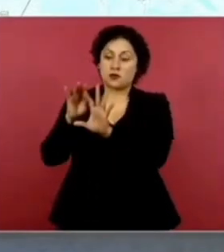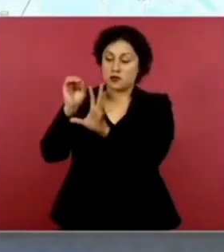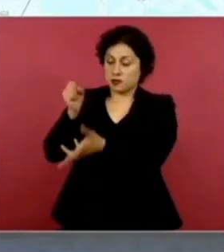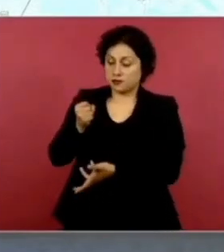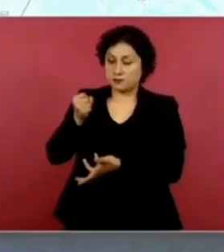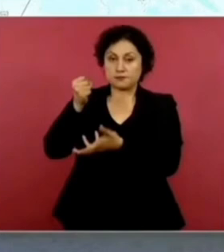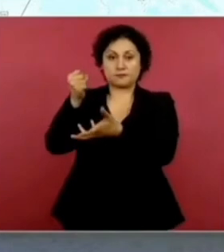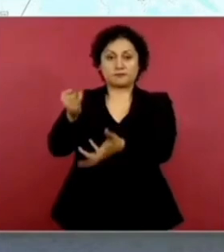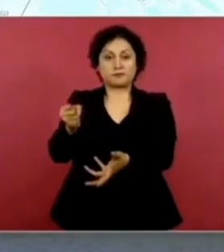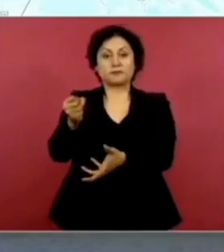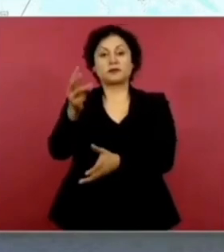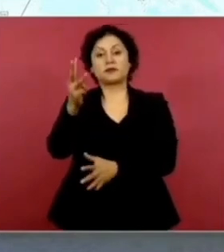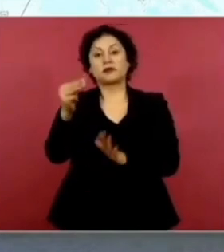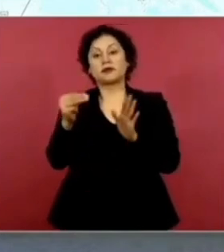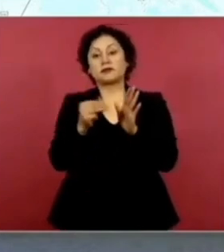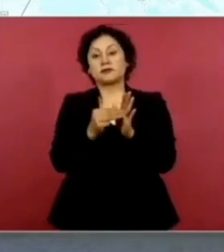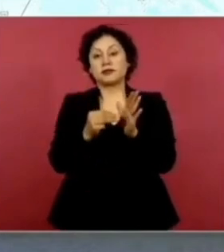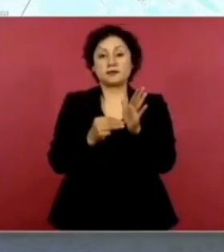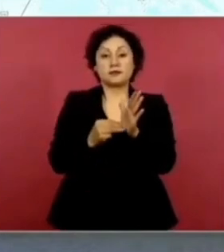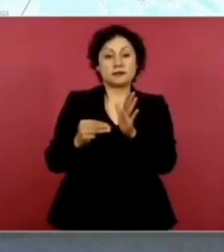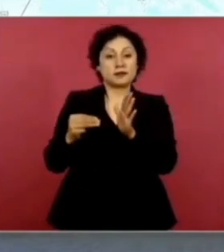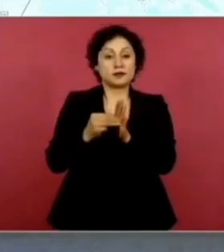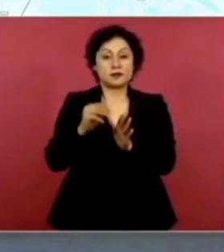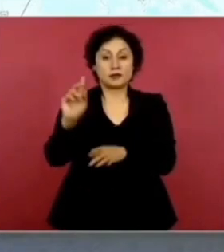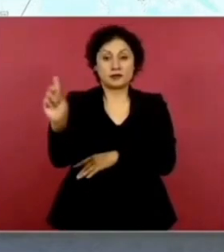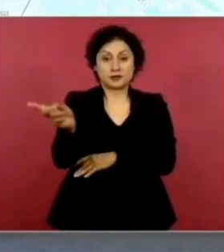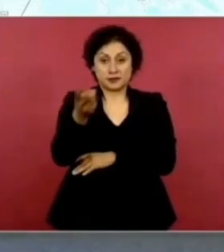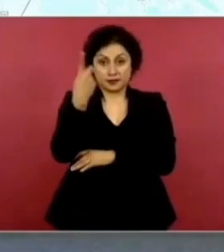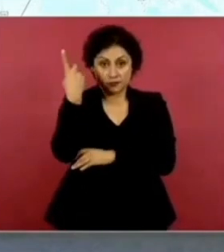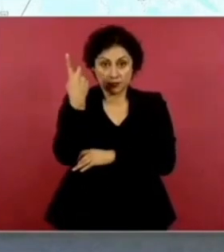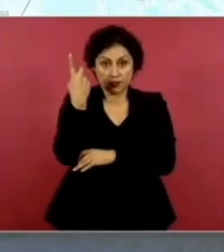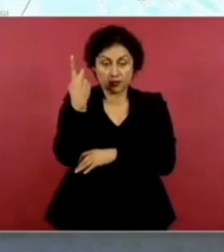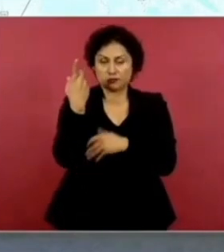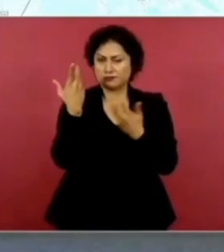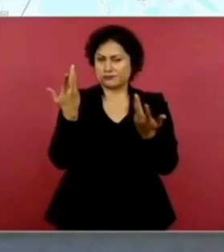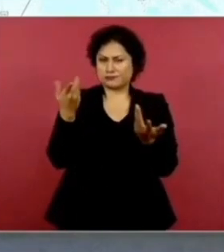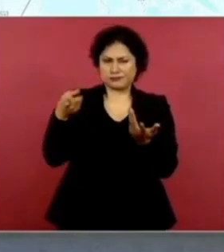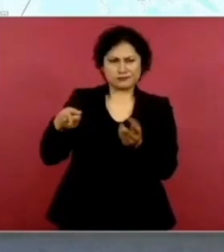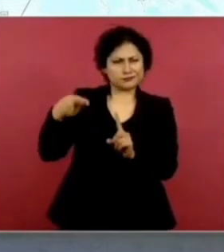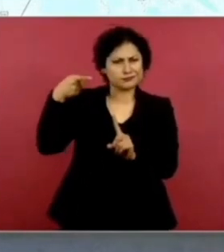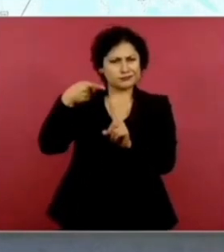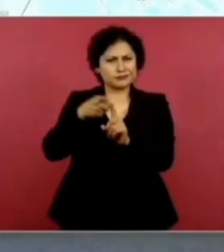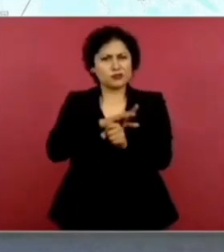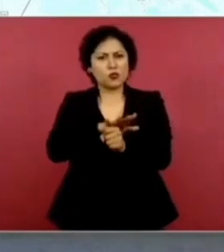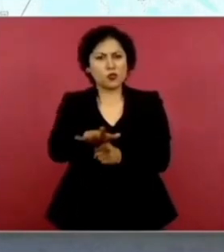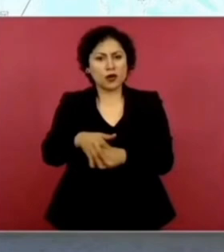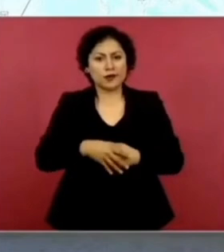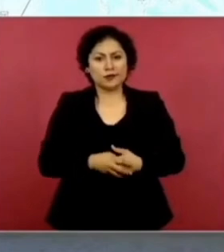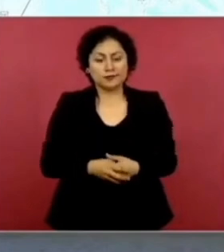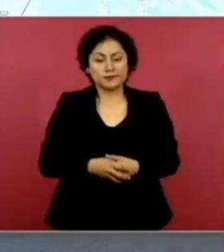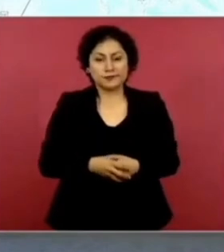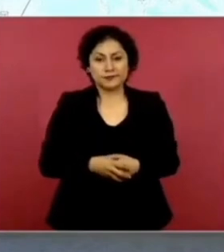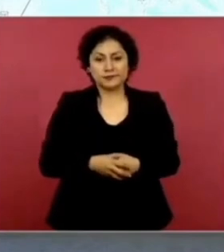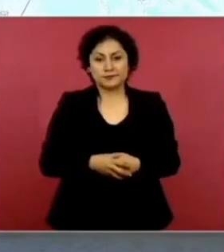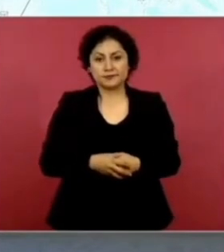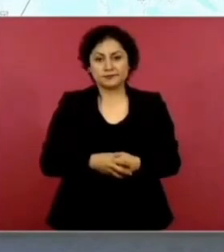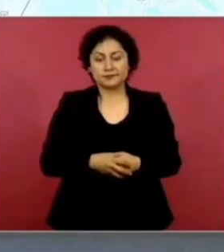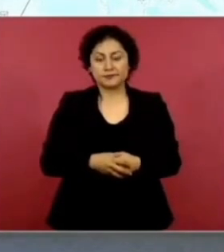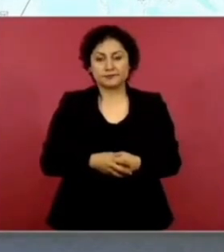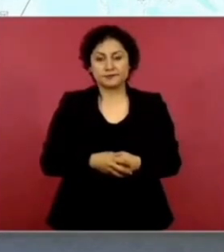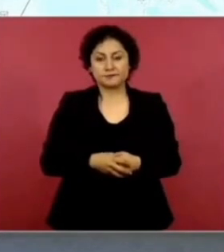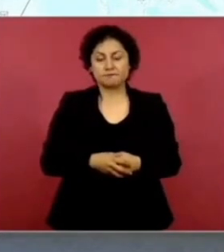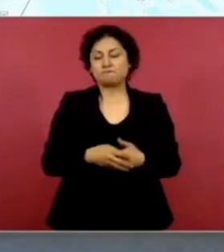de tres mil millones de dólares. ¿Para qué? Para. No.